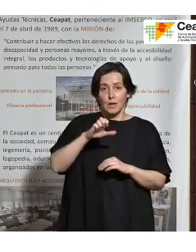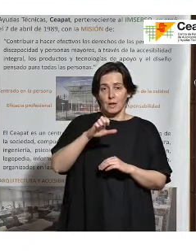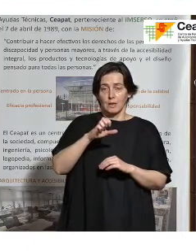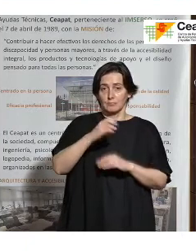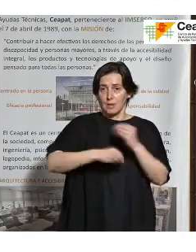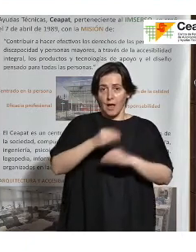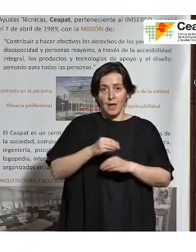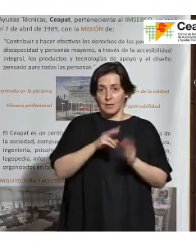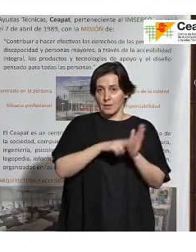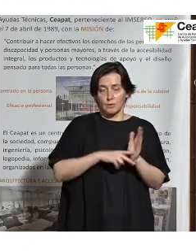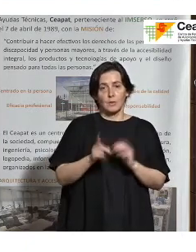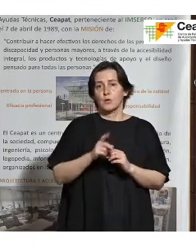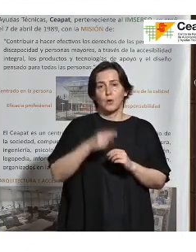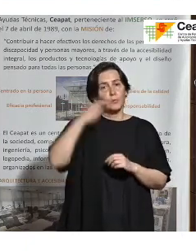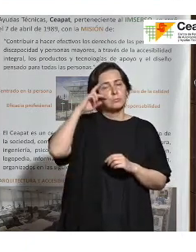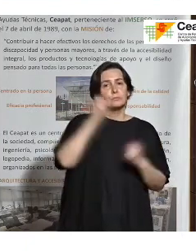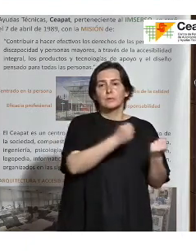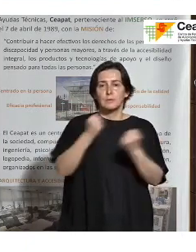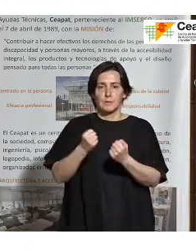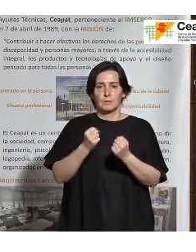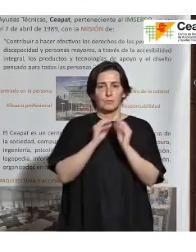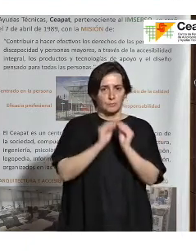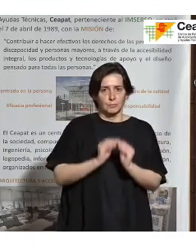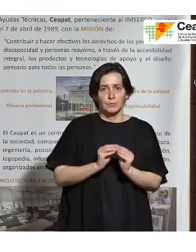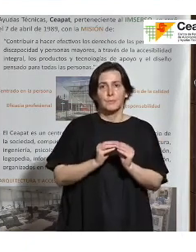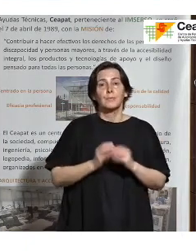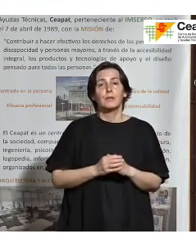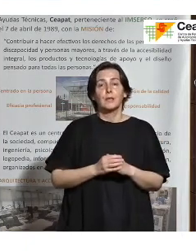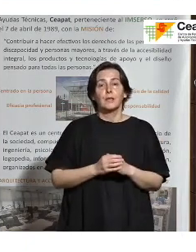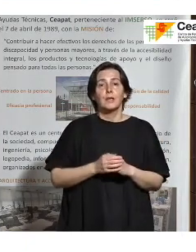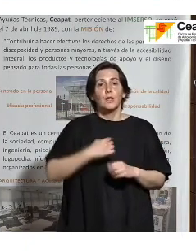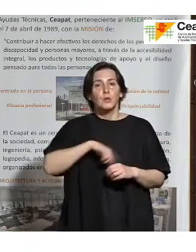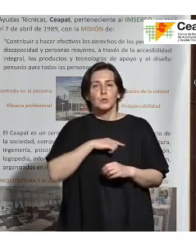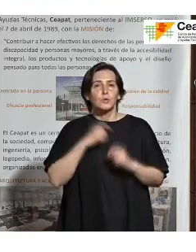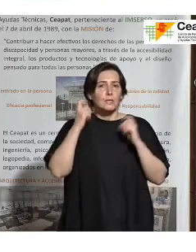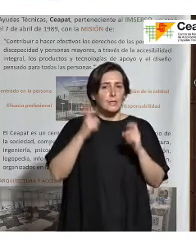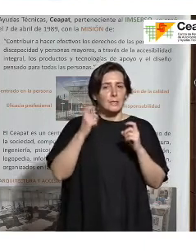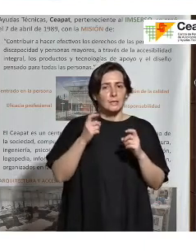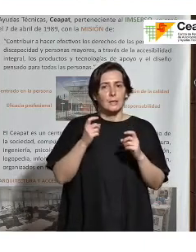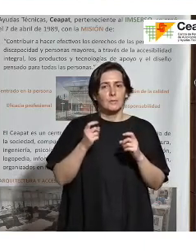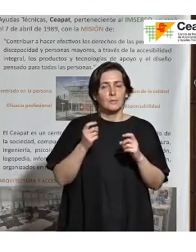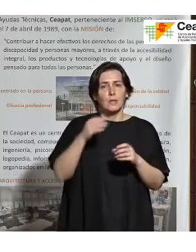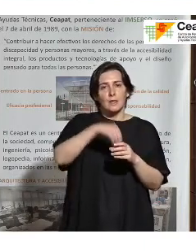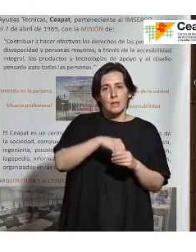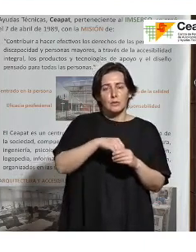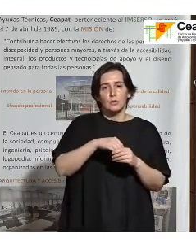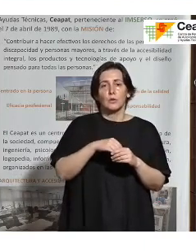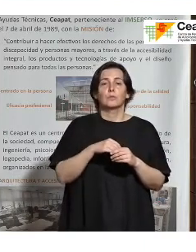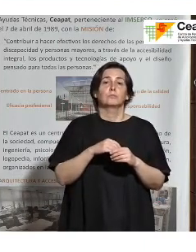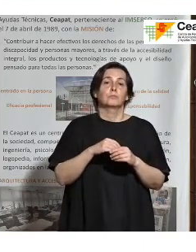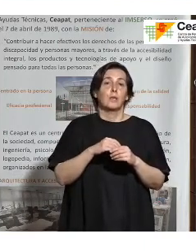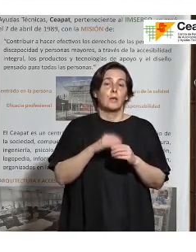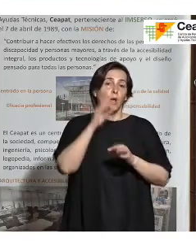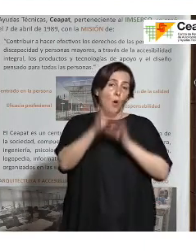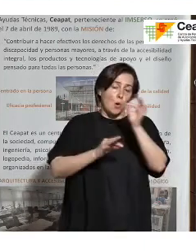un amplio grupo de expertos, en el cual intentamos que estén todos los órganos de interés.